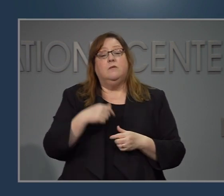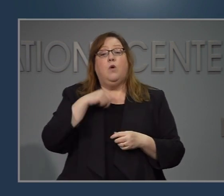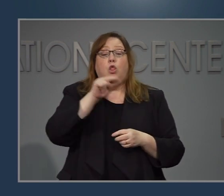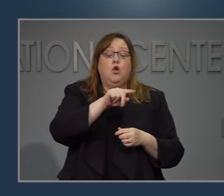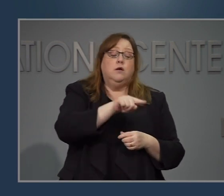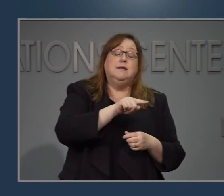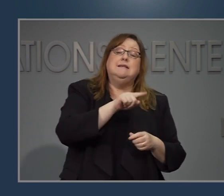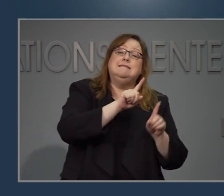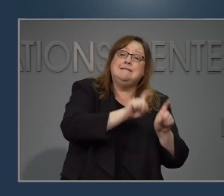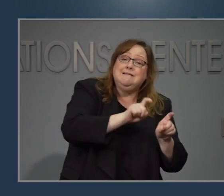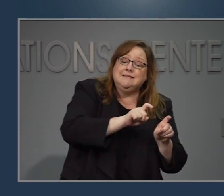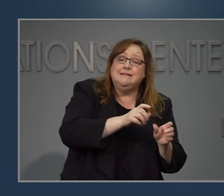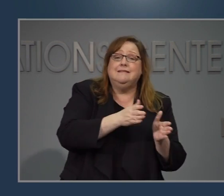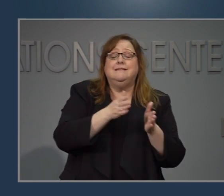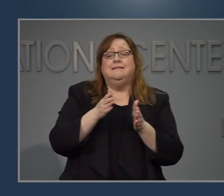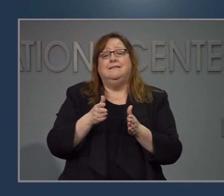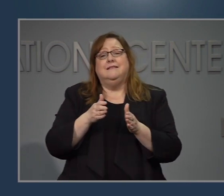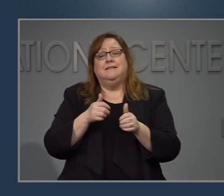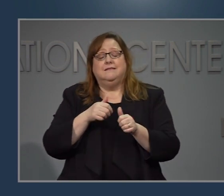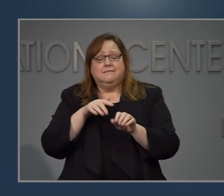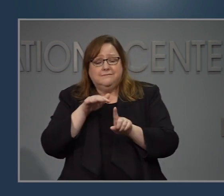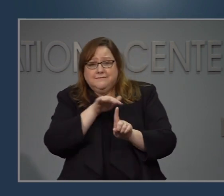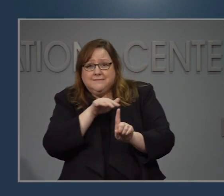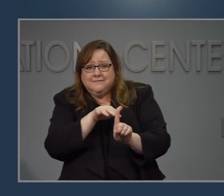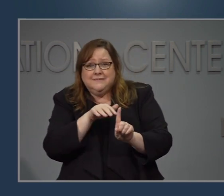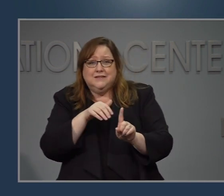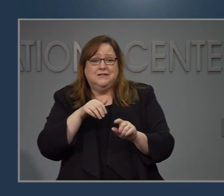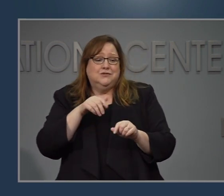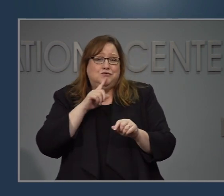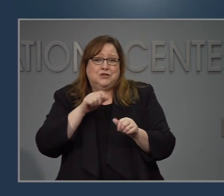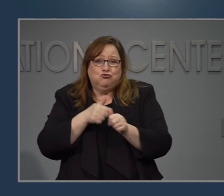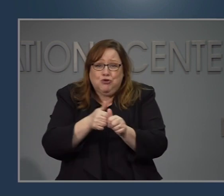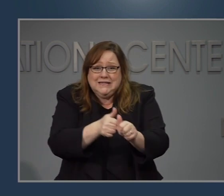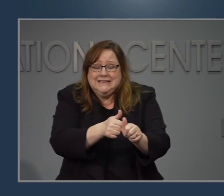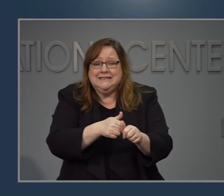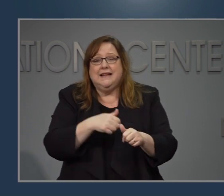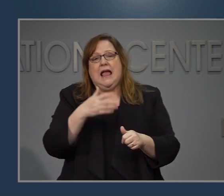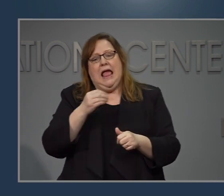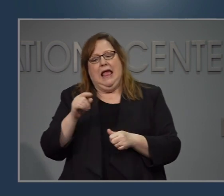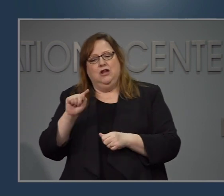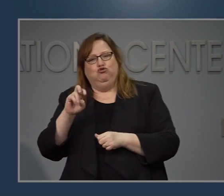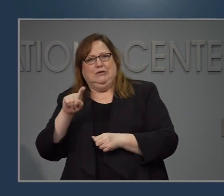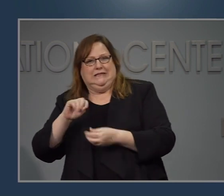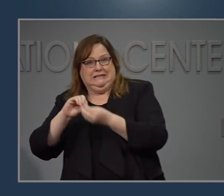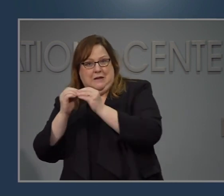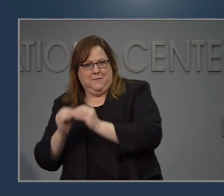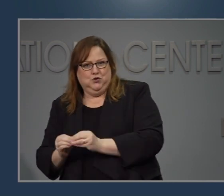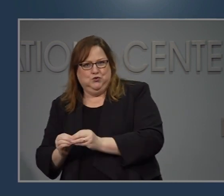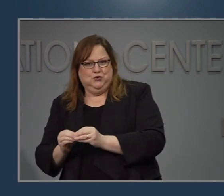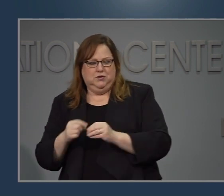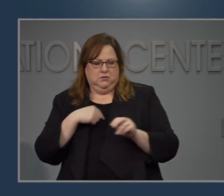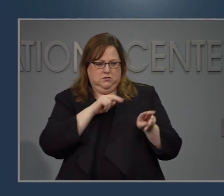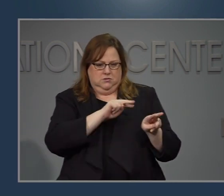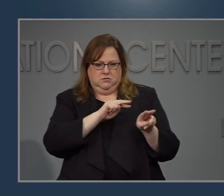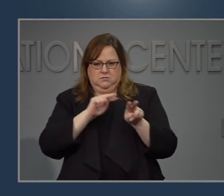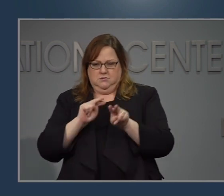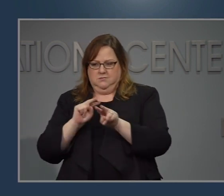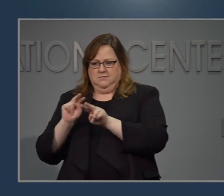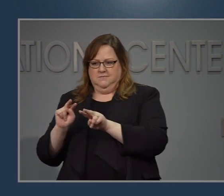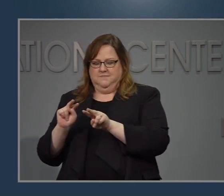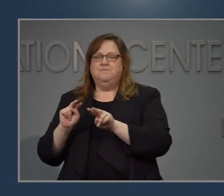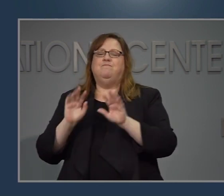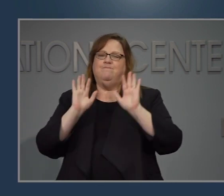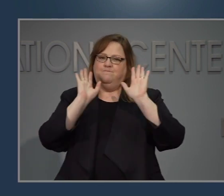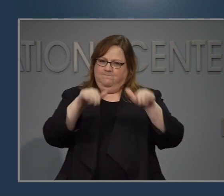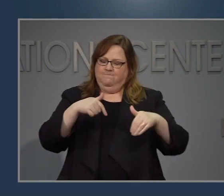en lo que estamos viendo. En fue en pruebas y rastreo y tendencia vamos a pasar a la fase dos pero lo vamos a tener